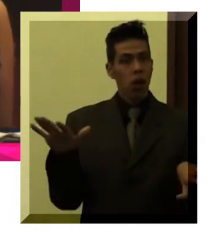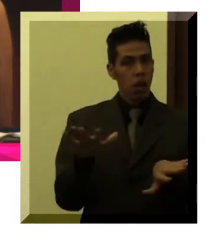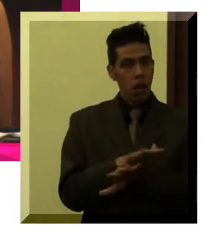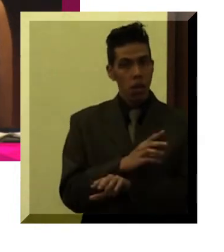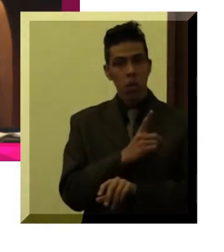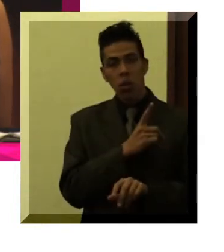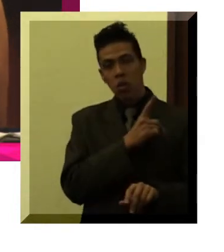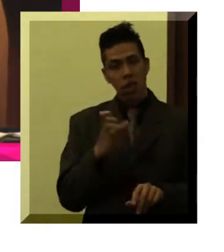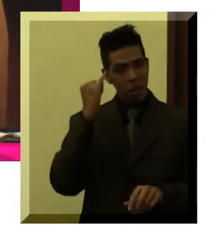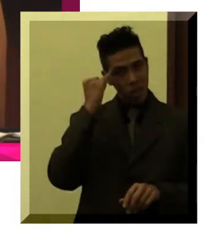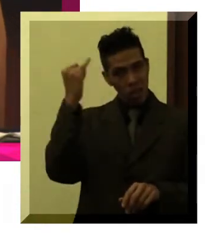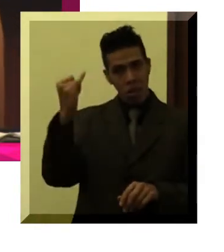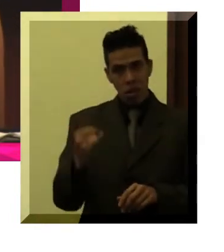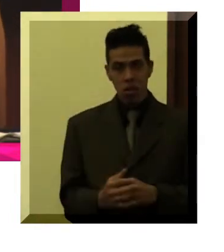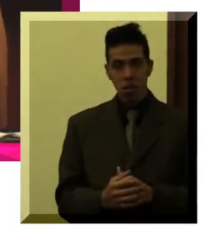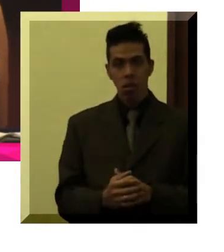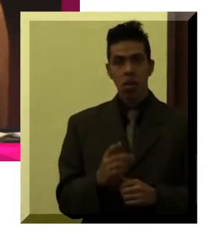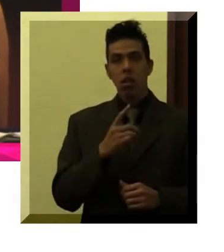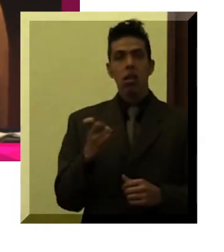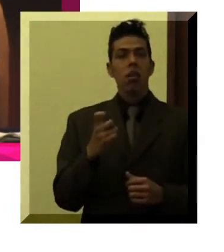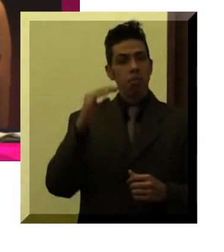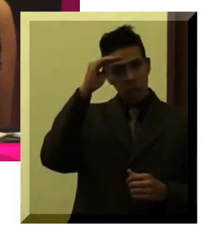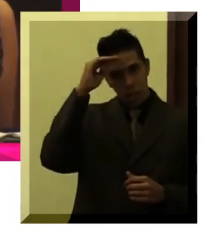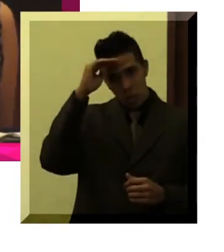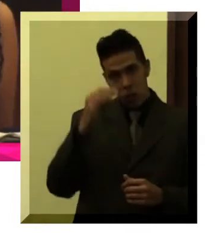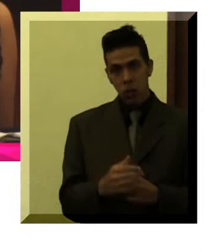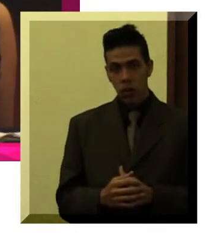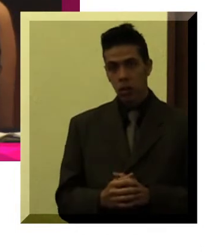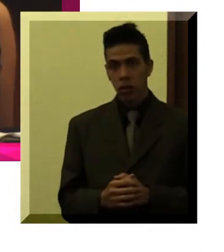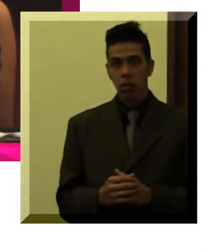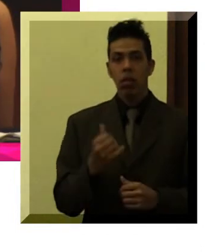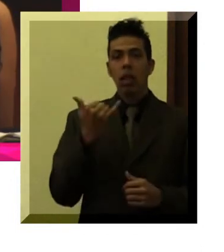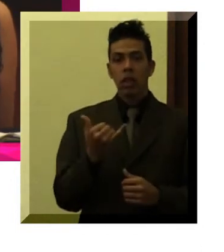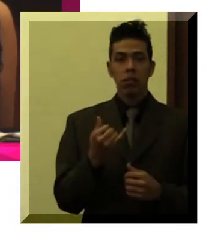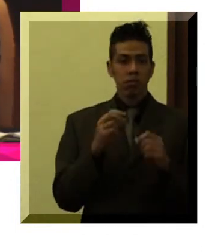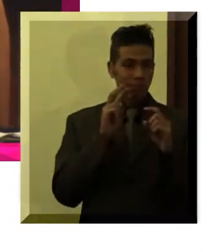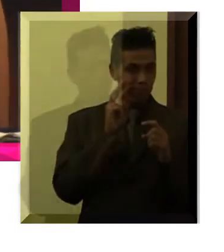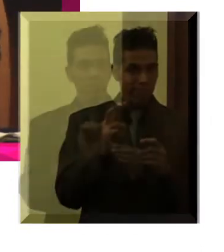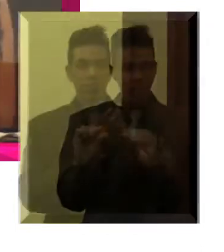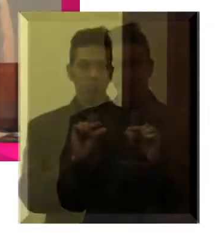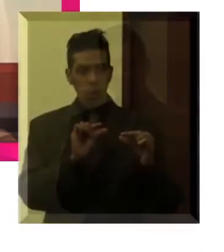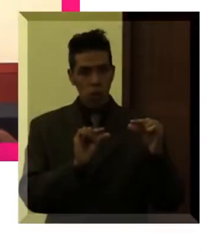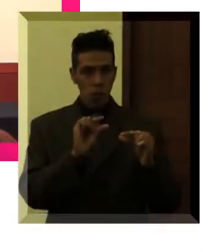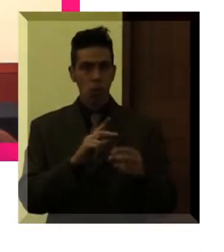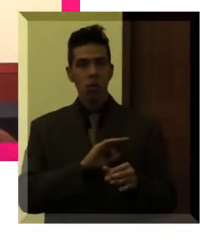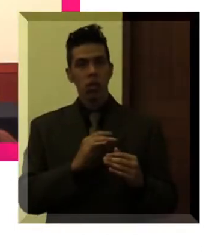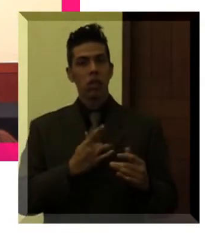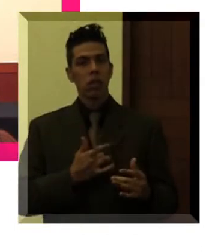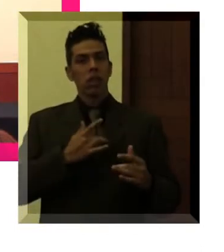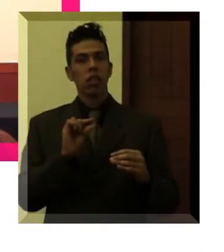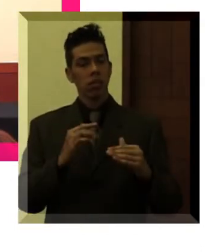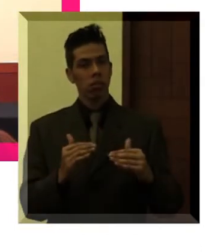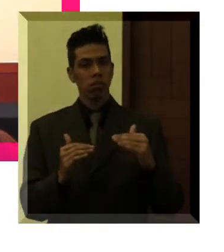aptitudes y enfoques respecto de las personas con discapacidad. Todavía hace muy poco